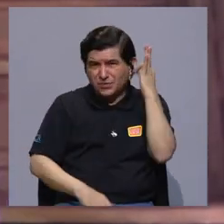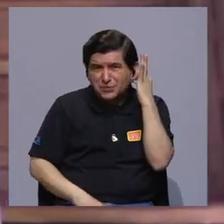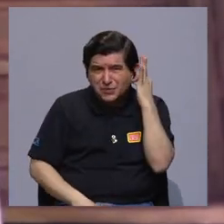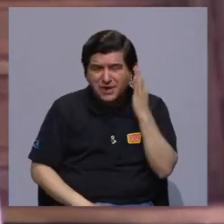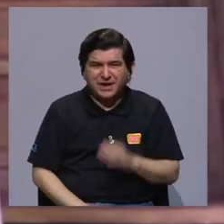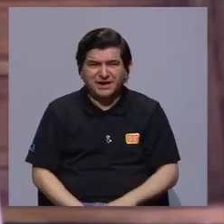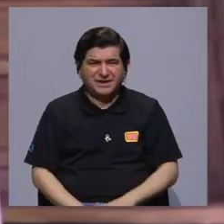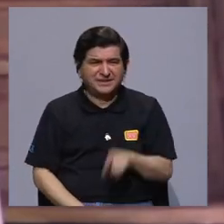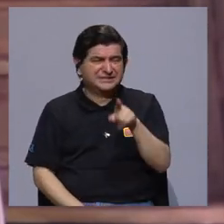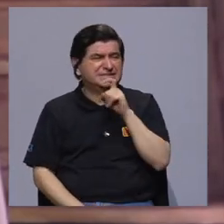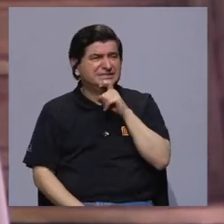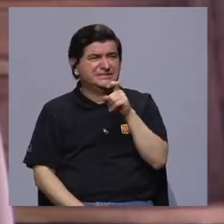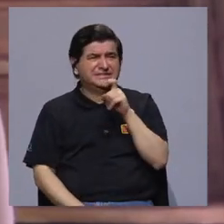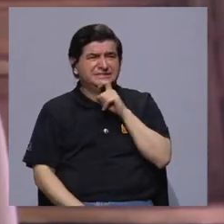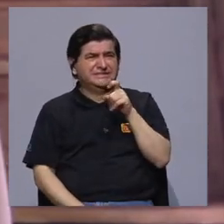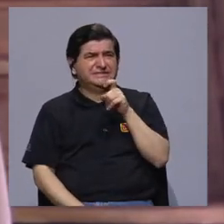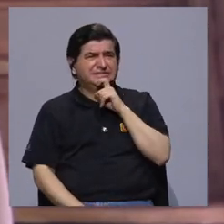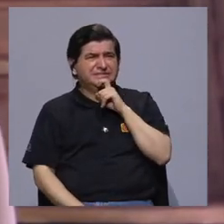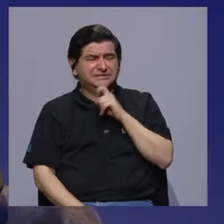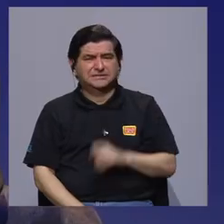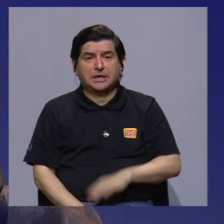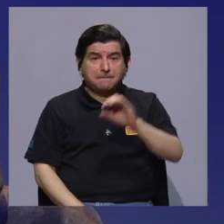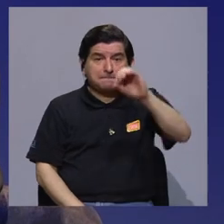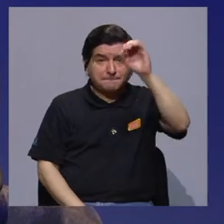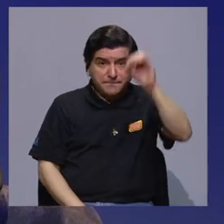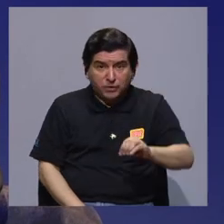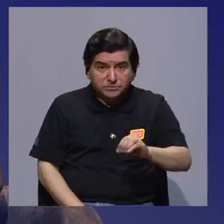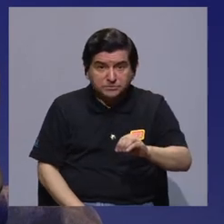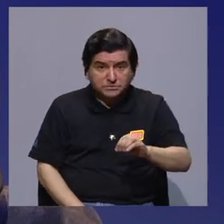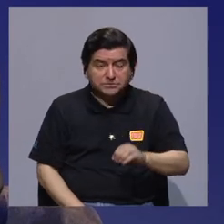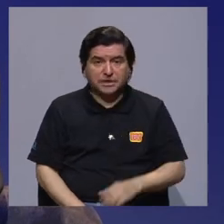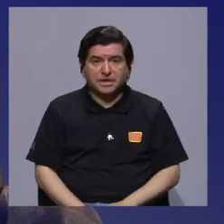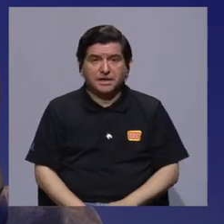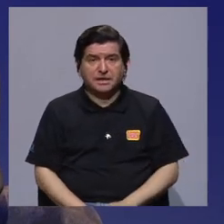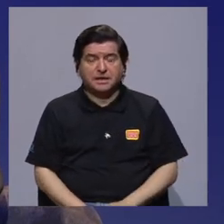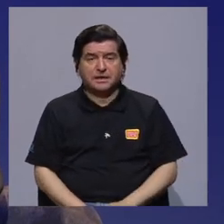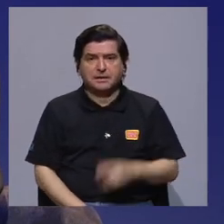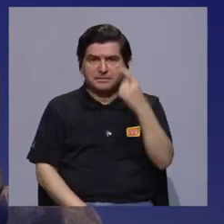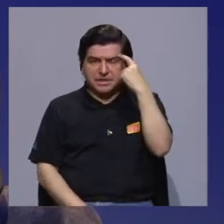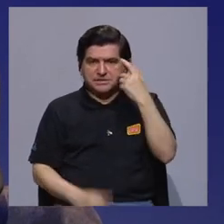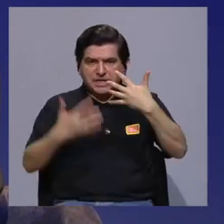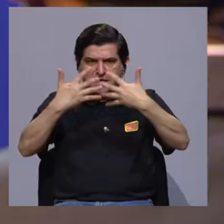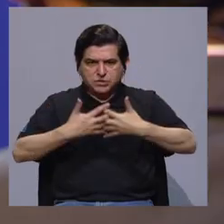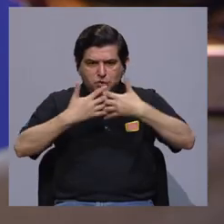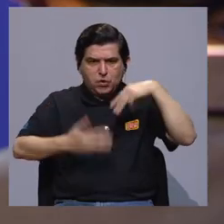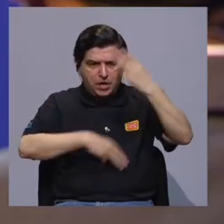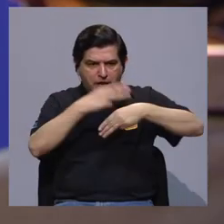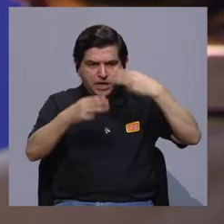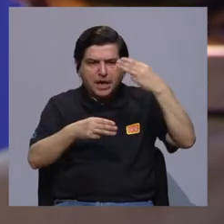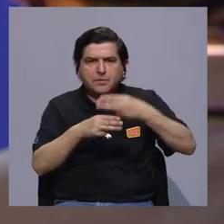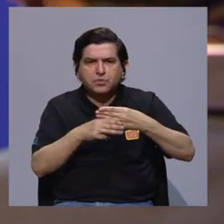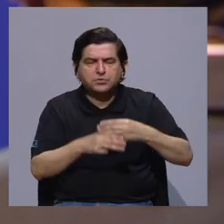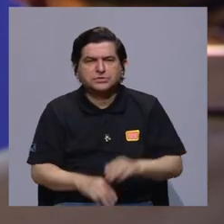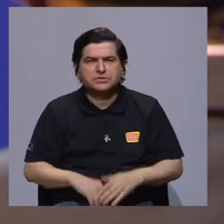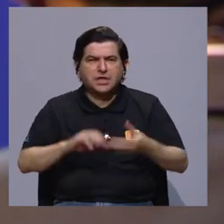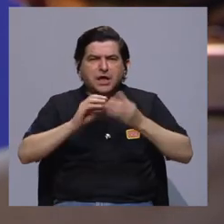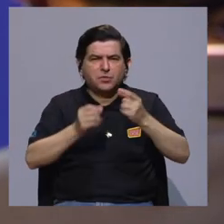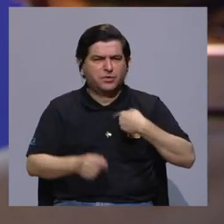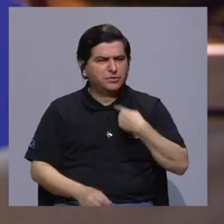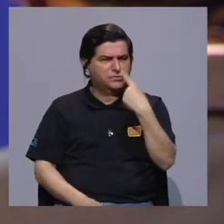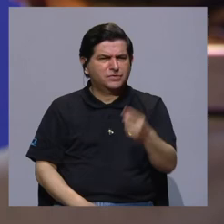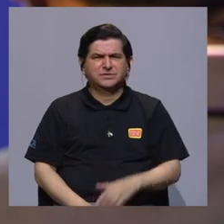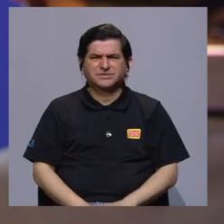en el cine para las mujeres es como muy difícil. Realmente el porcentaje en la industria mundial, digamos,